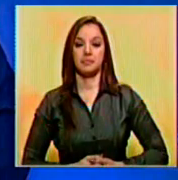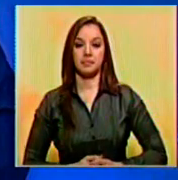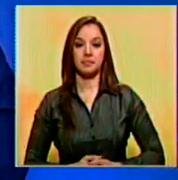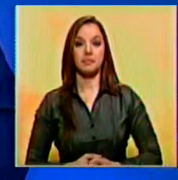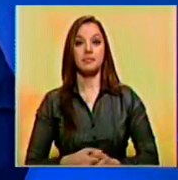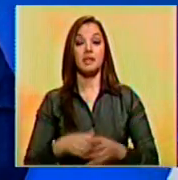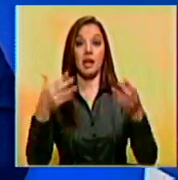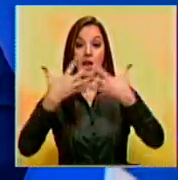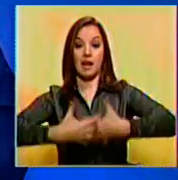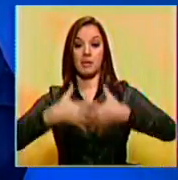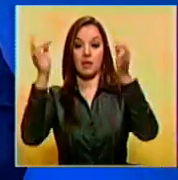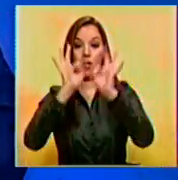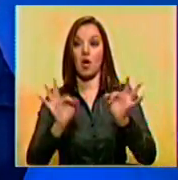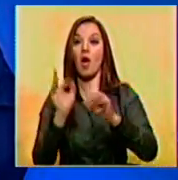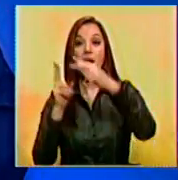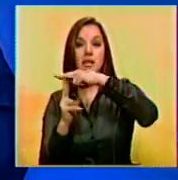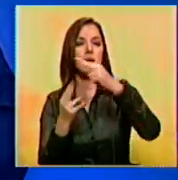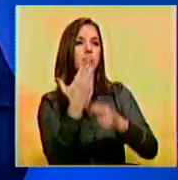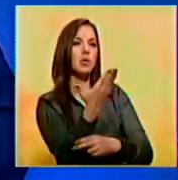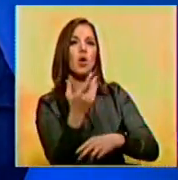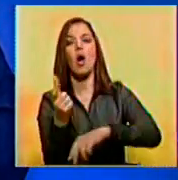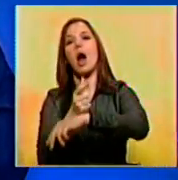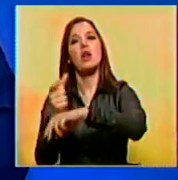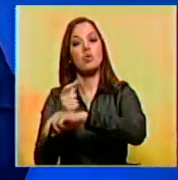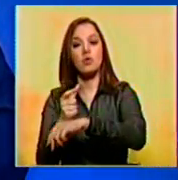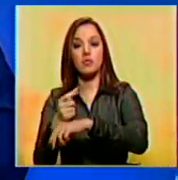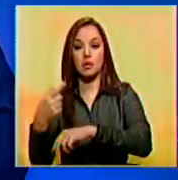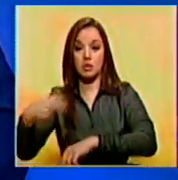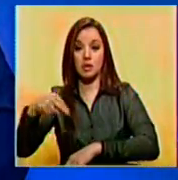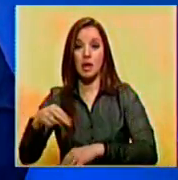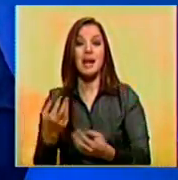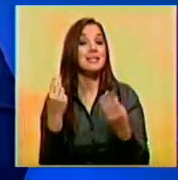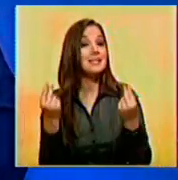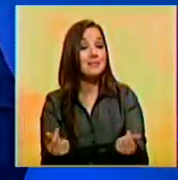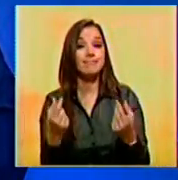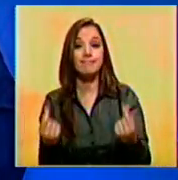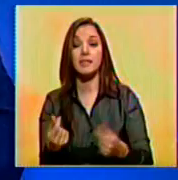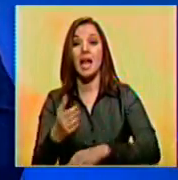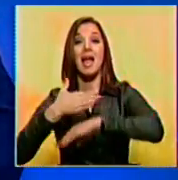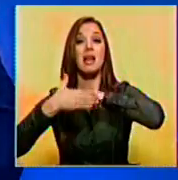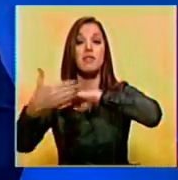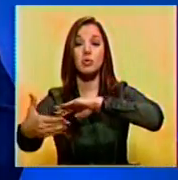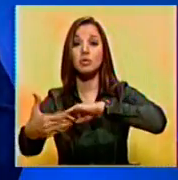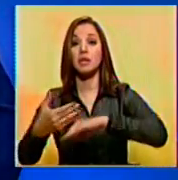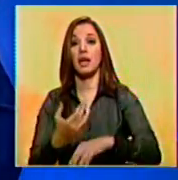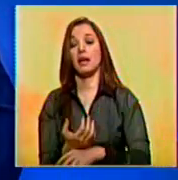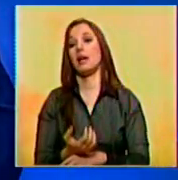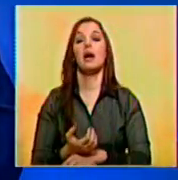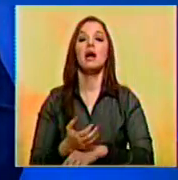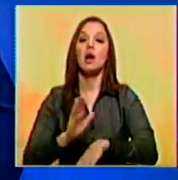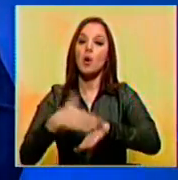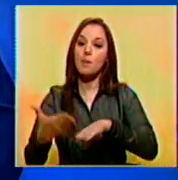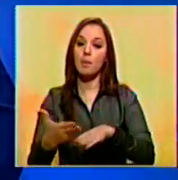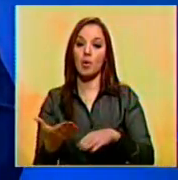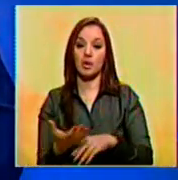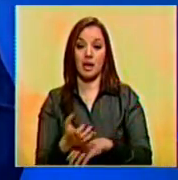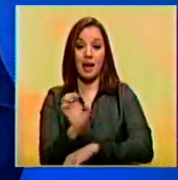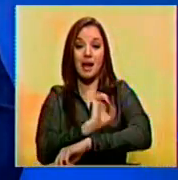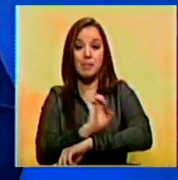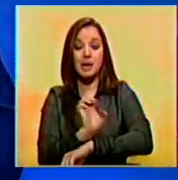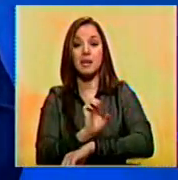Fede Cámaras Táchira pidió al Gobierno Nacional decretar la emergencia económica en la frontera por el impacto causado ante el cierre de los puentes